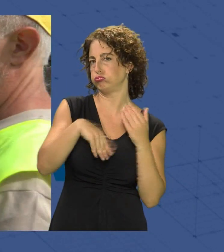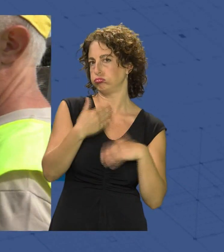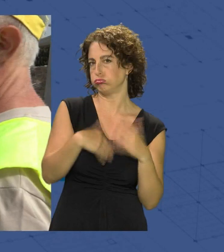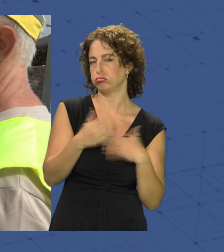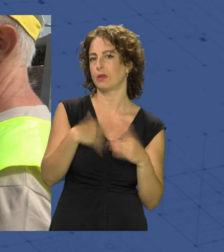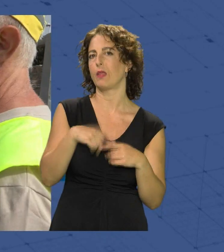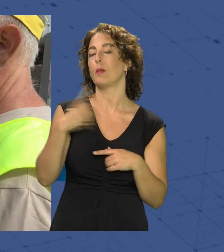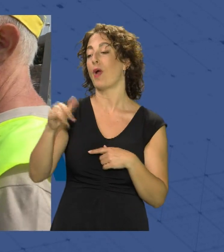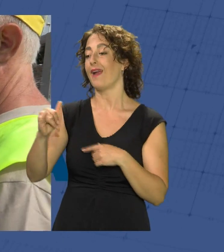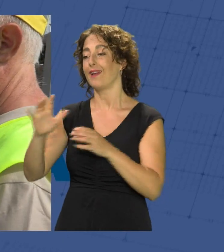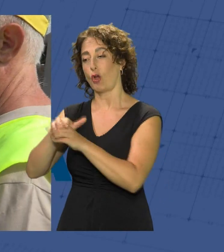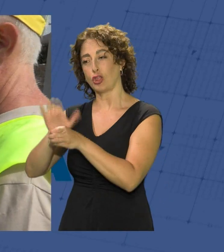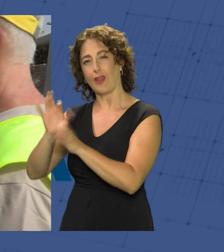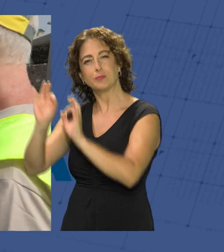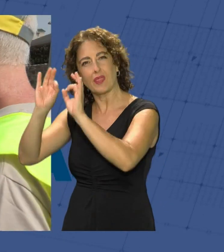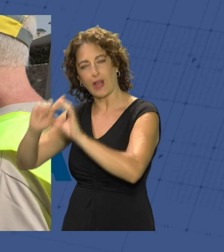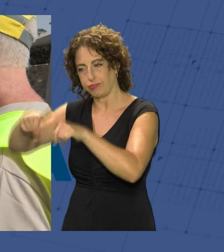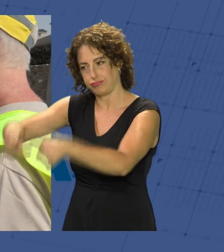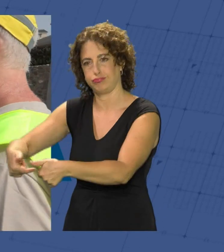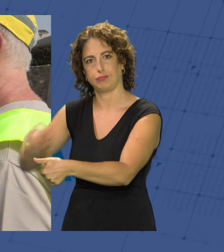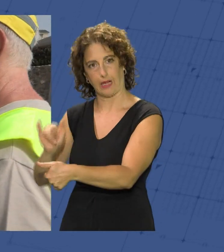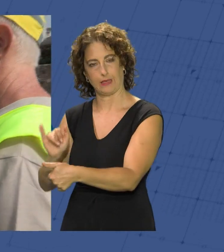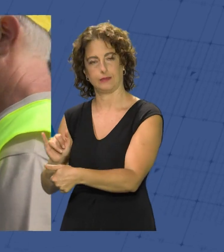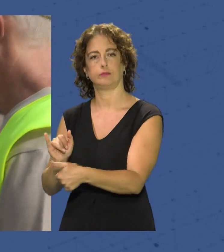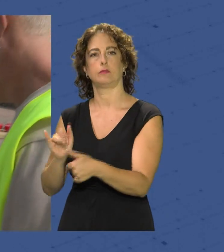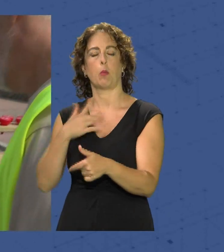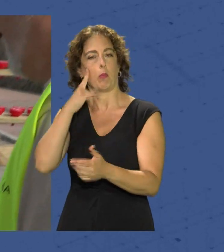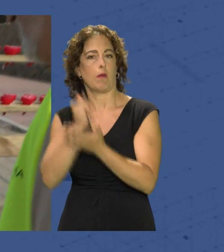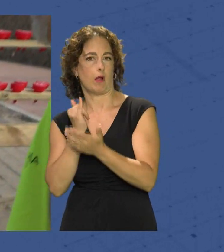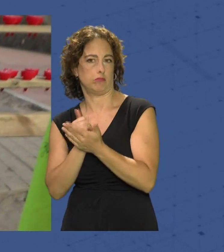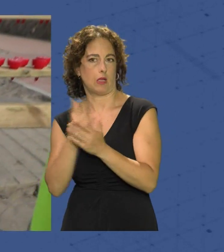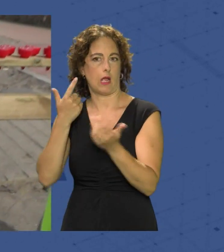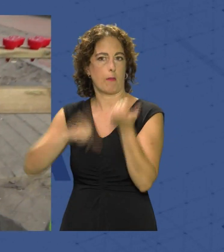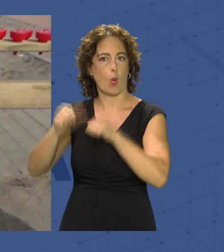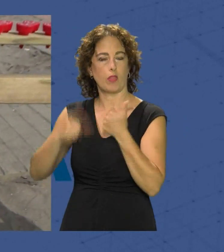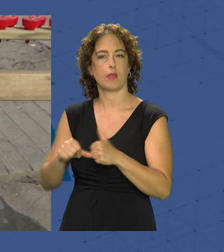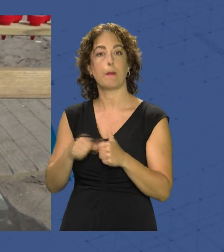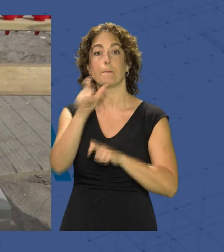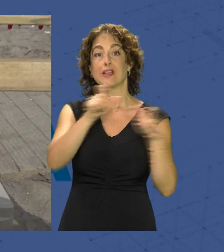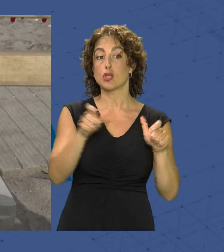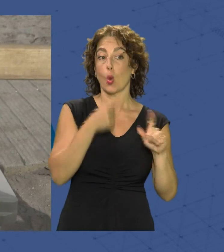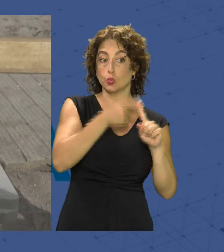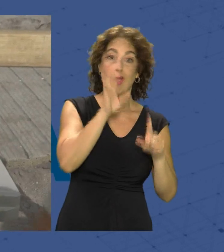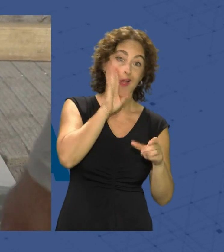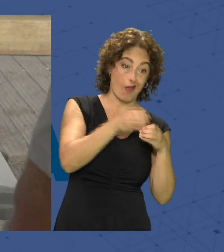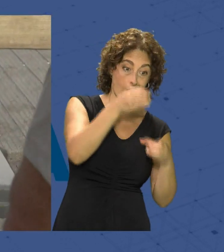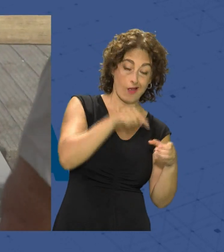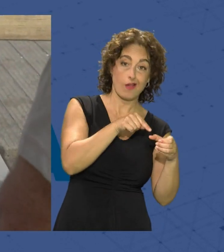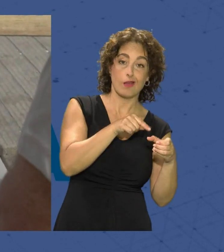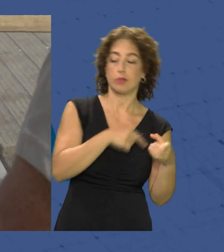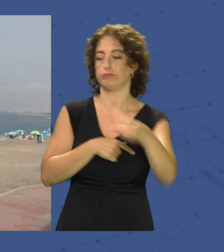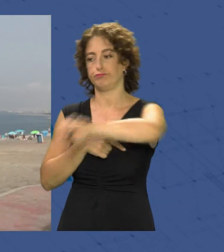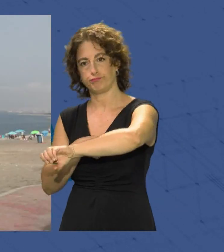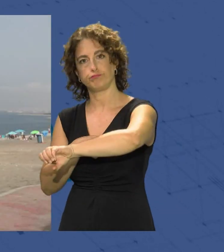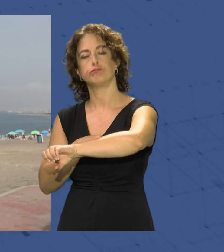exclusivo para las colillas en el cual podemos evaluar este proyecto piloto, en el cual las personas que han usado el colillero pierden su